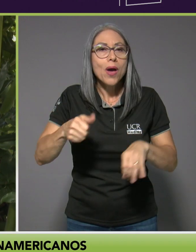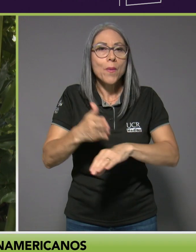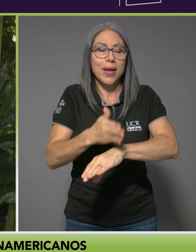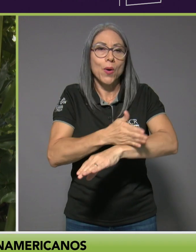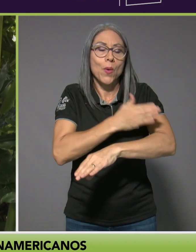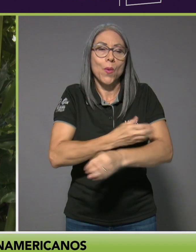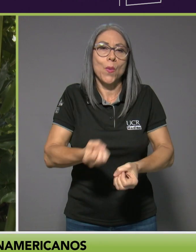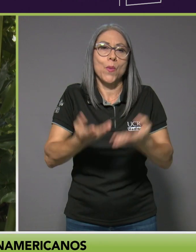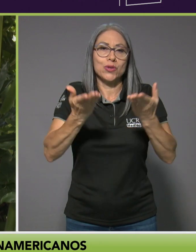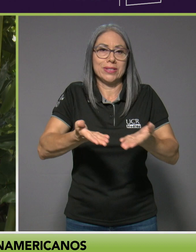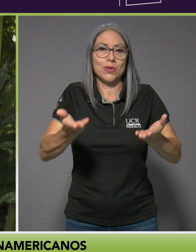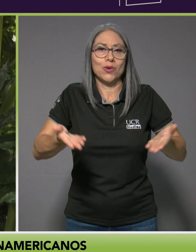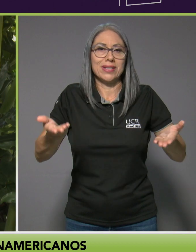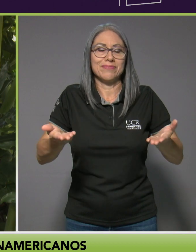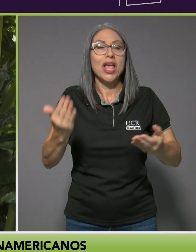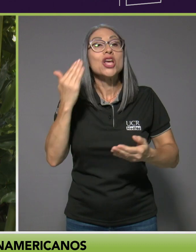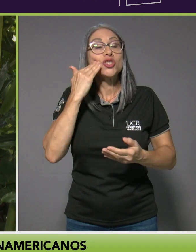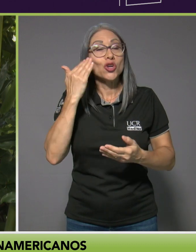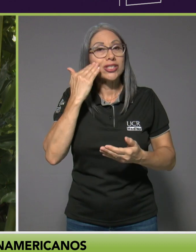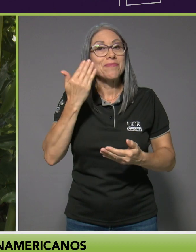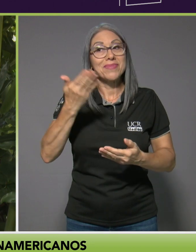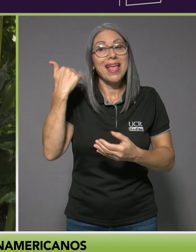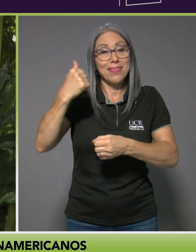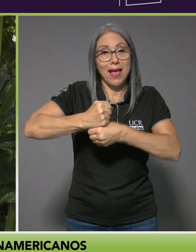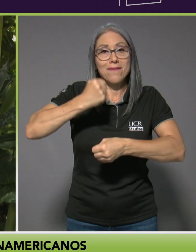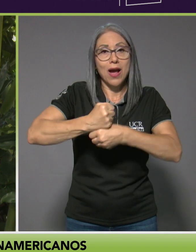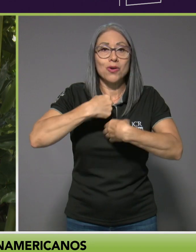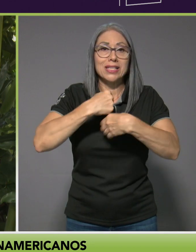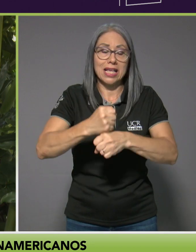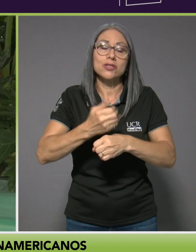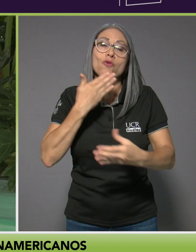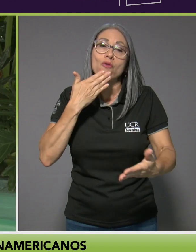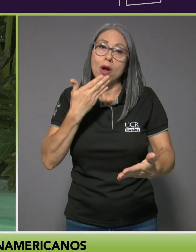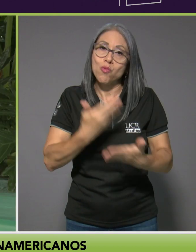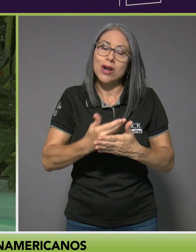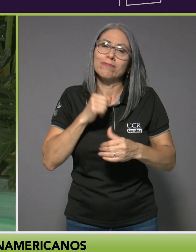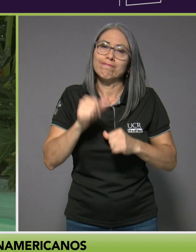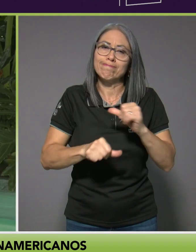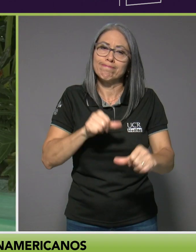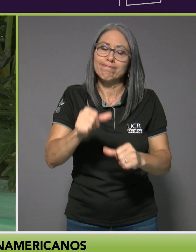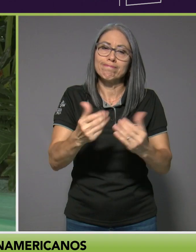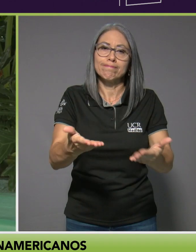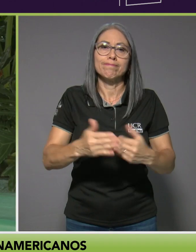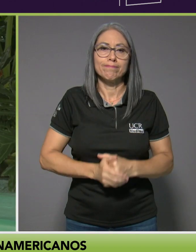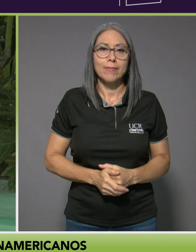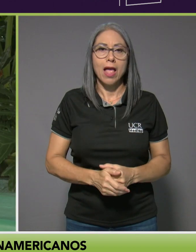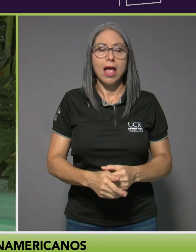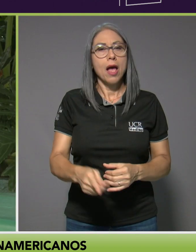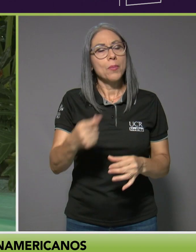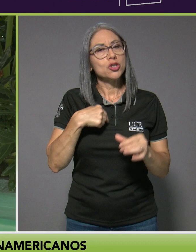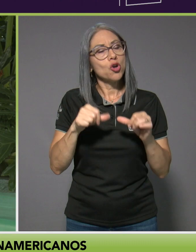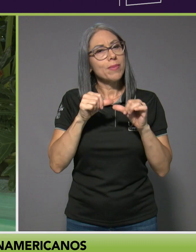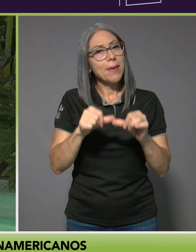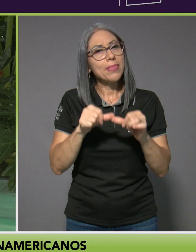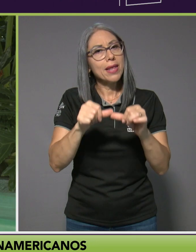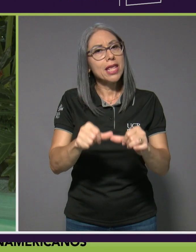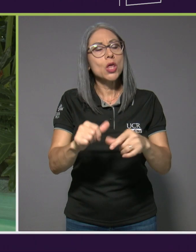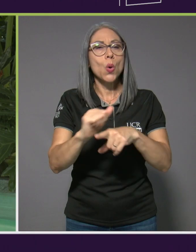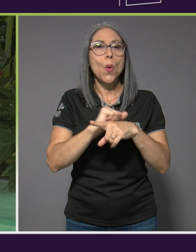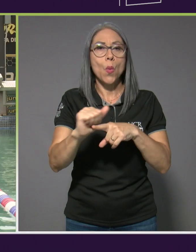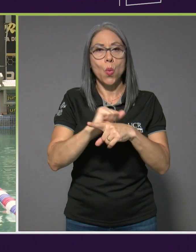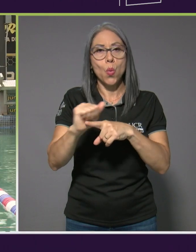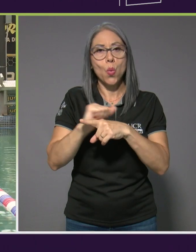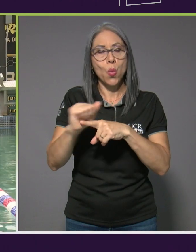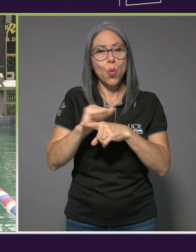y sé que el trabajo que se hizo fue bueno en lo que se pudo. Me mantení entrenando